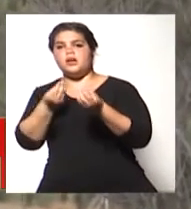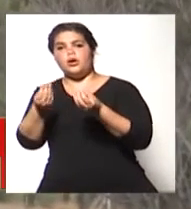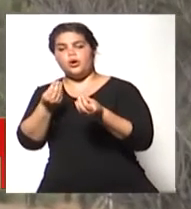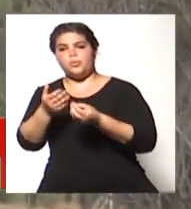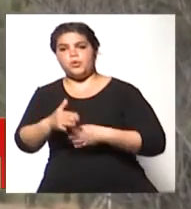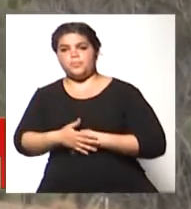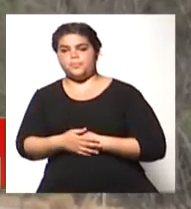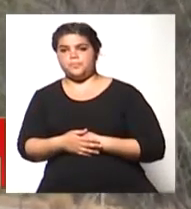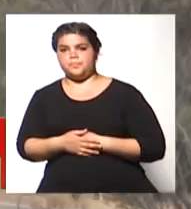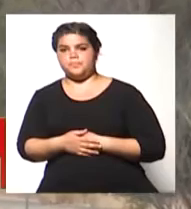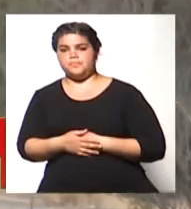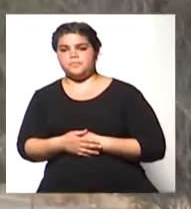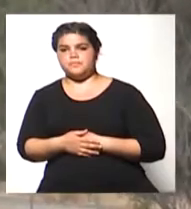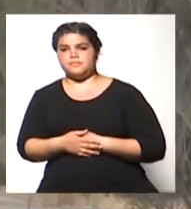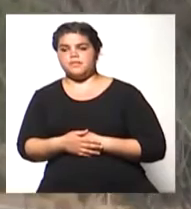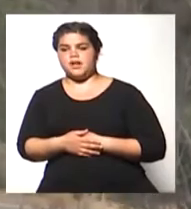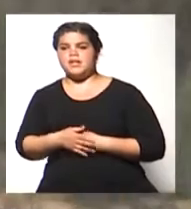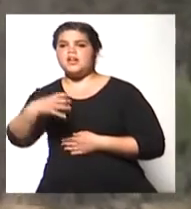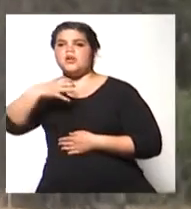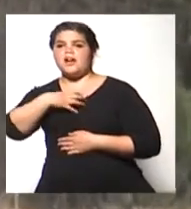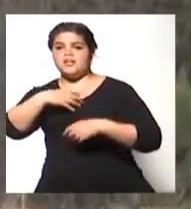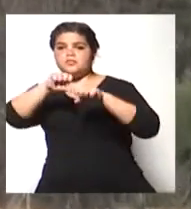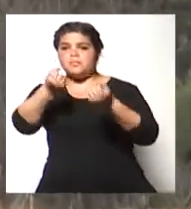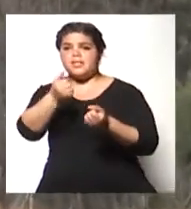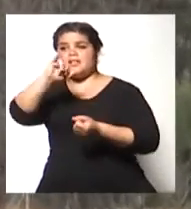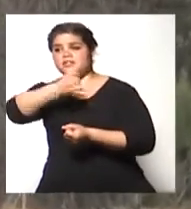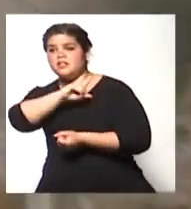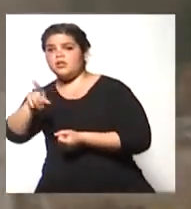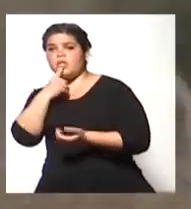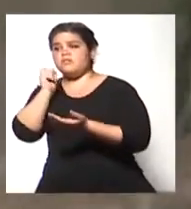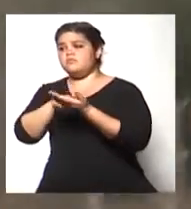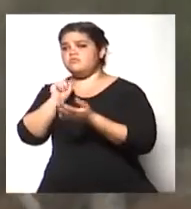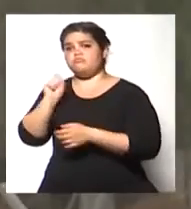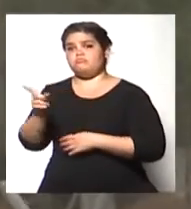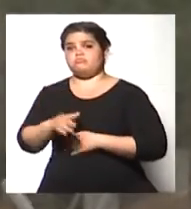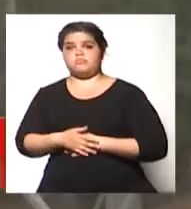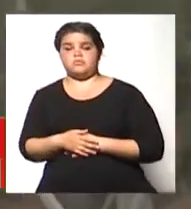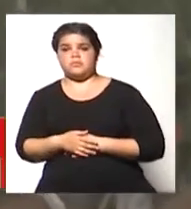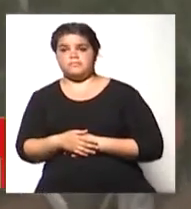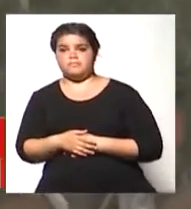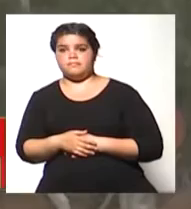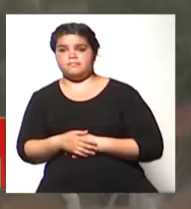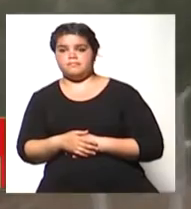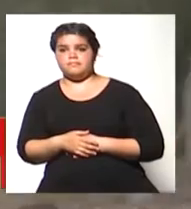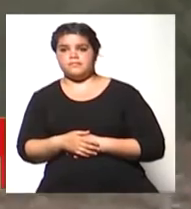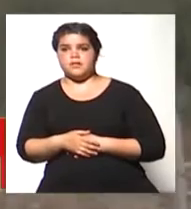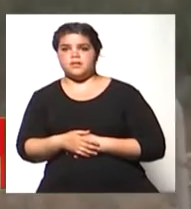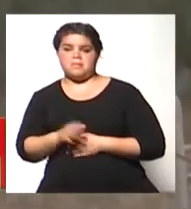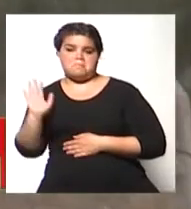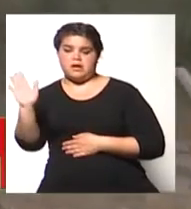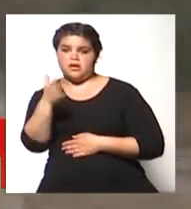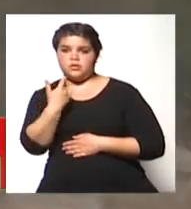suspender o no las clases. Entonces, esa es una medida. Para la comunidad en general,